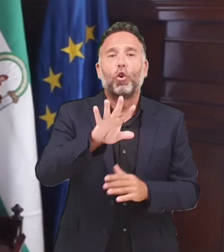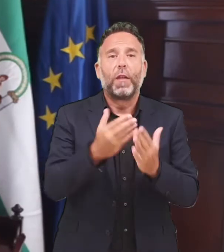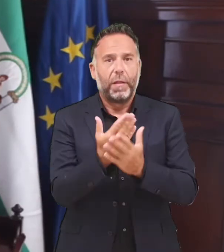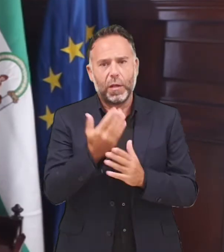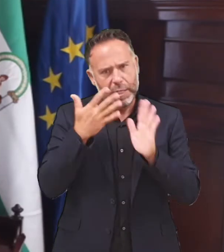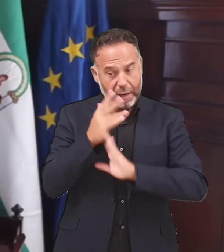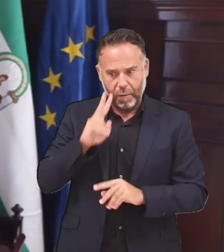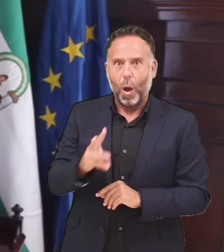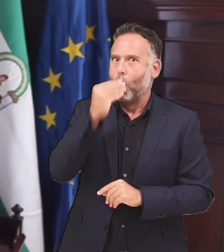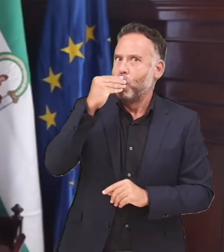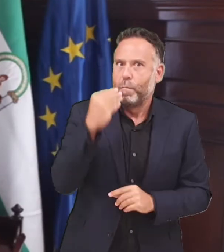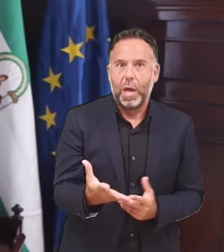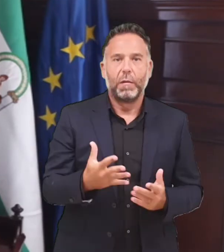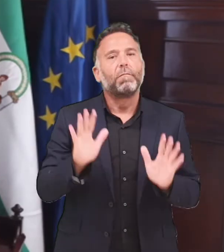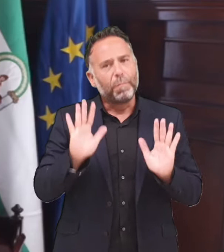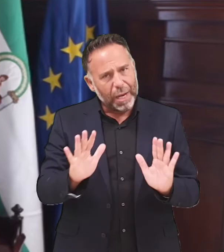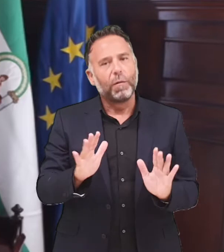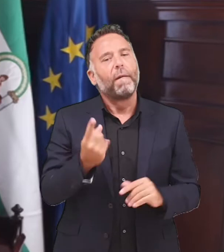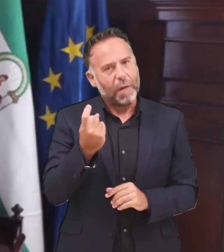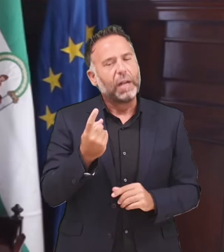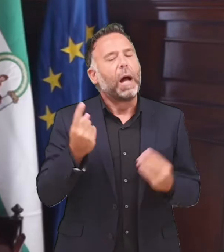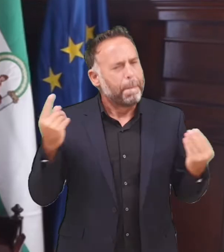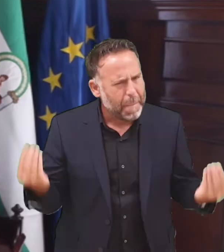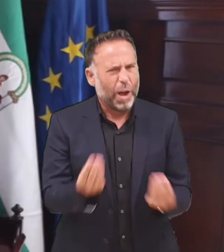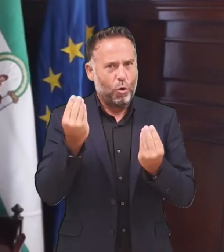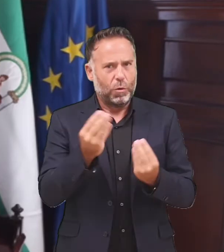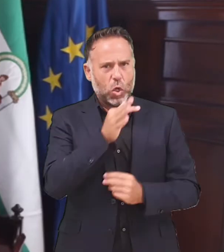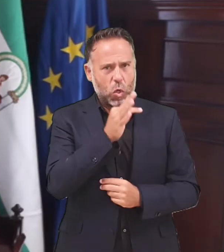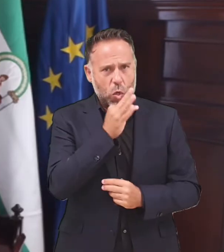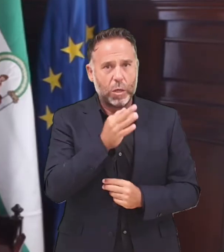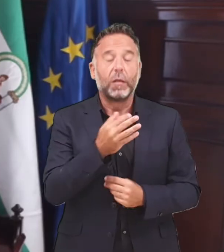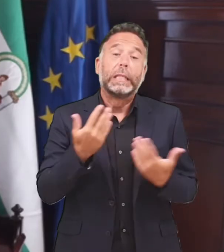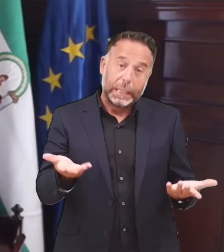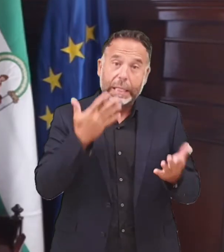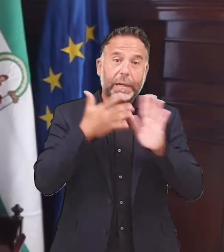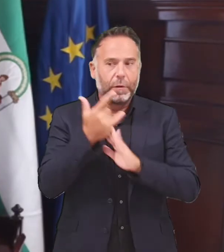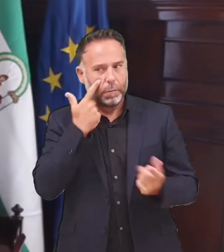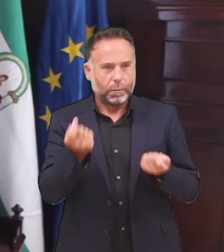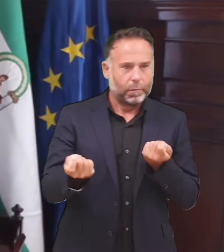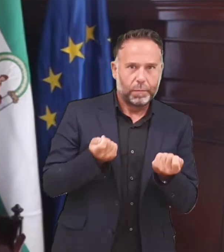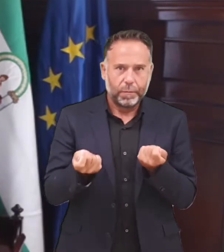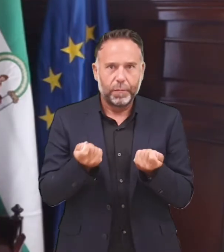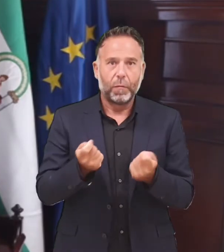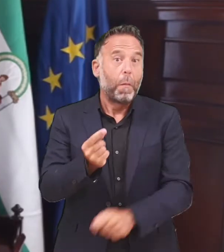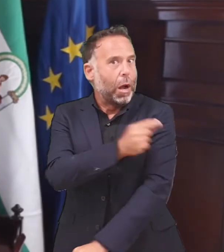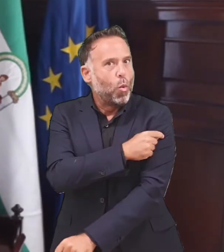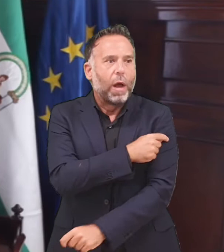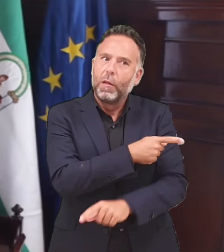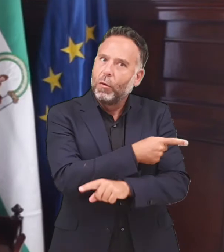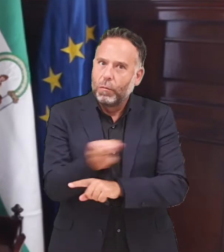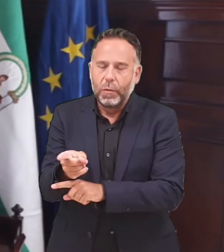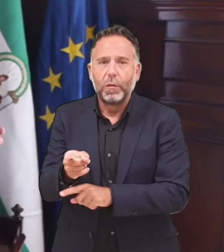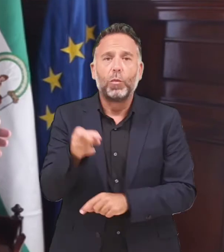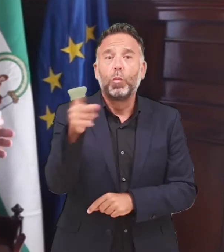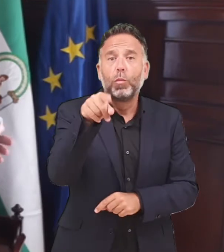días. Esos números van bien, pero aún queremos que vayan mejor y para eso es necesario seguir atento en el tema de vacunaciones, que